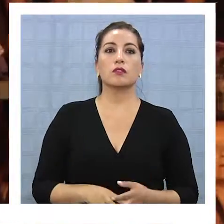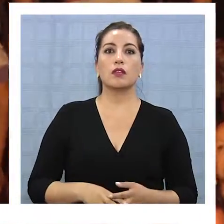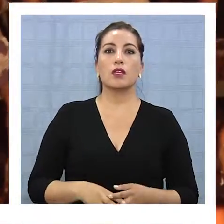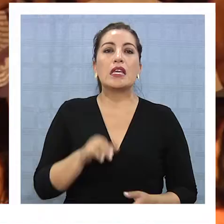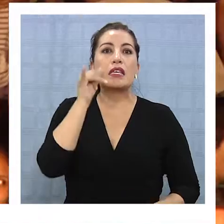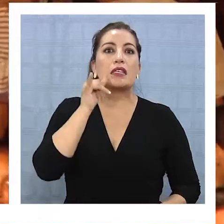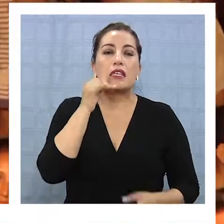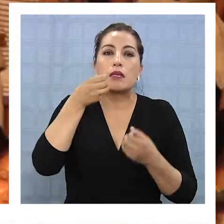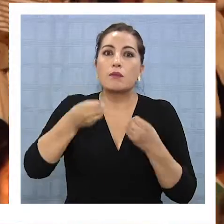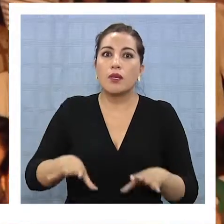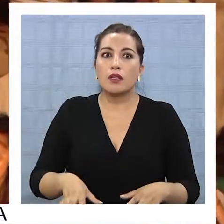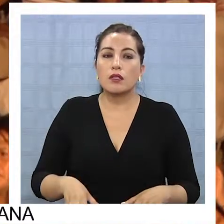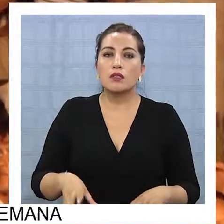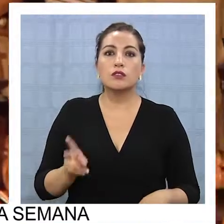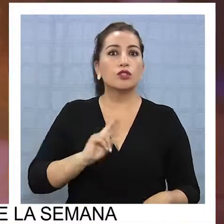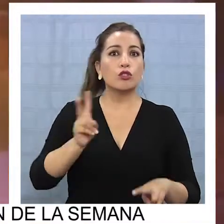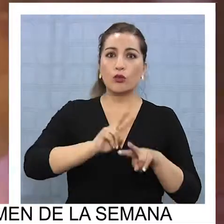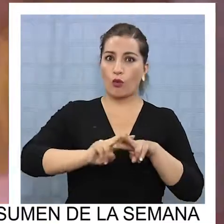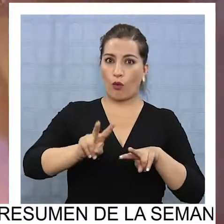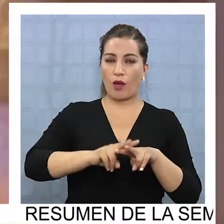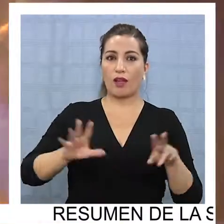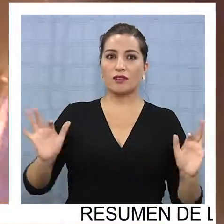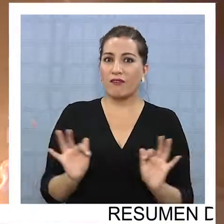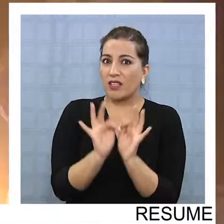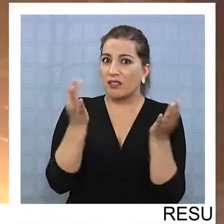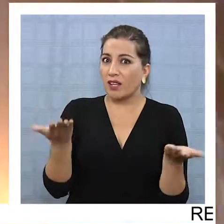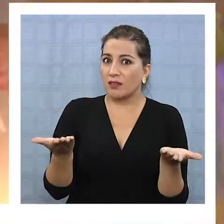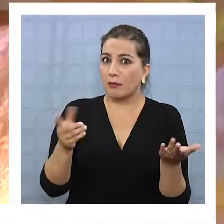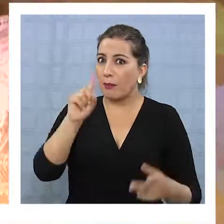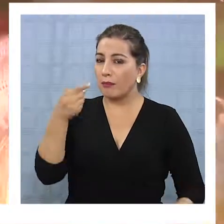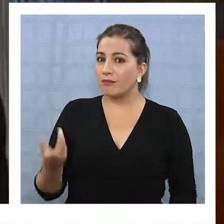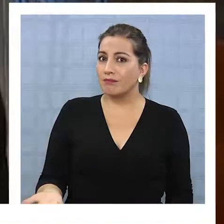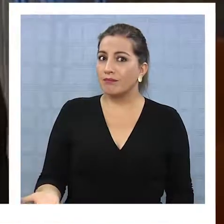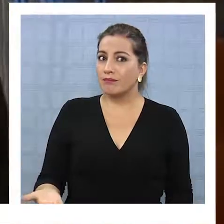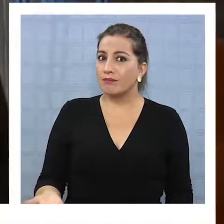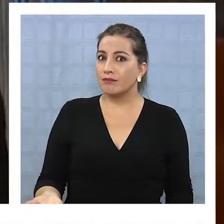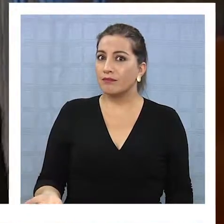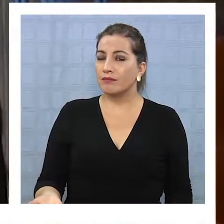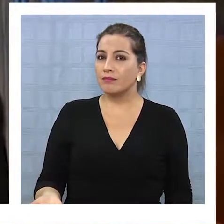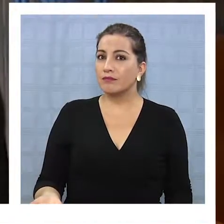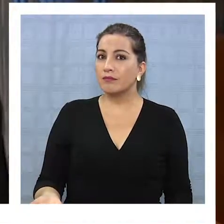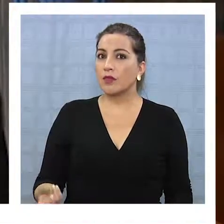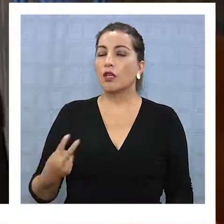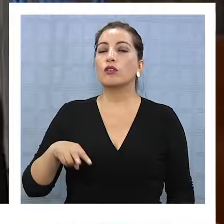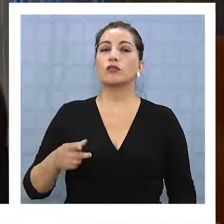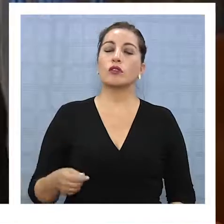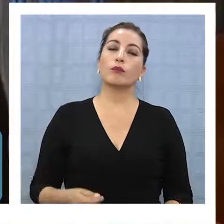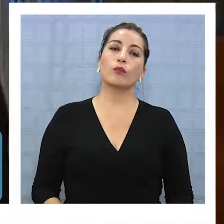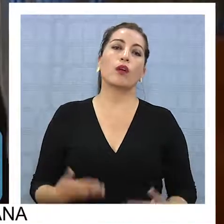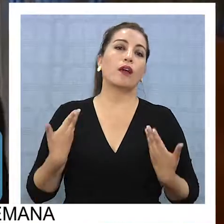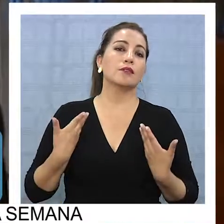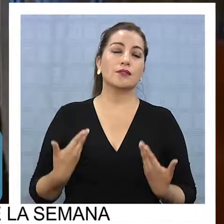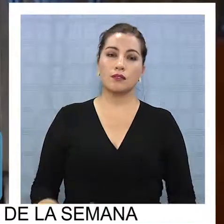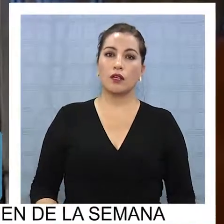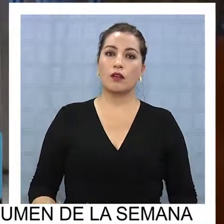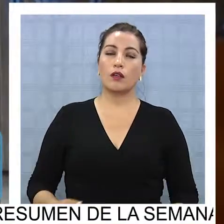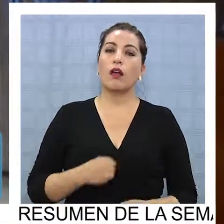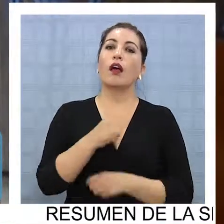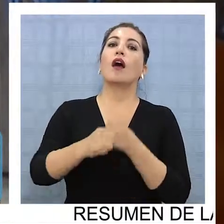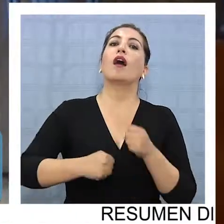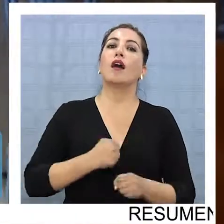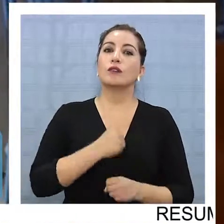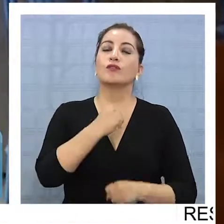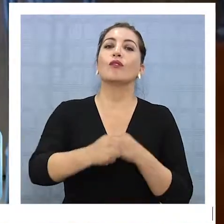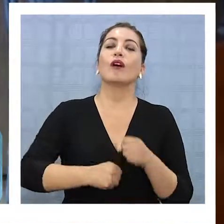pierde Iquique y la región si no se llegaran a realizar estos festivales? La verdad es que es bastante desgastante, tiene que estar todos los años entrando a